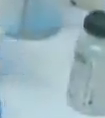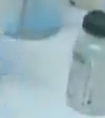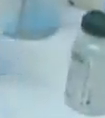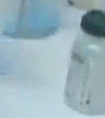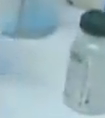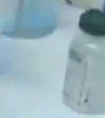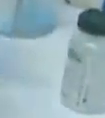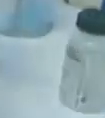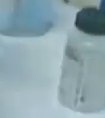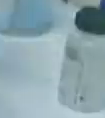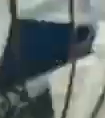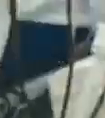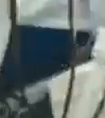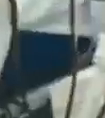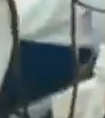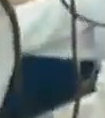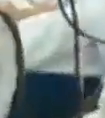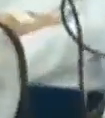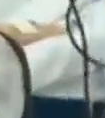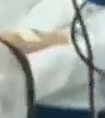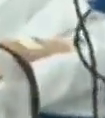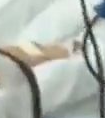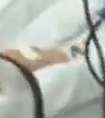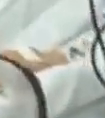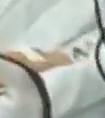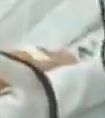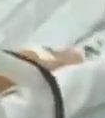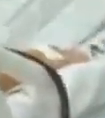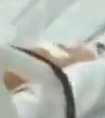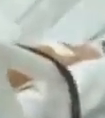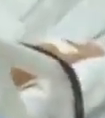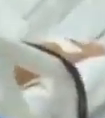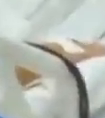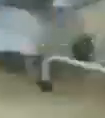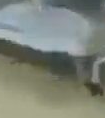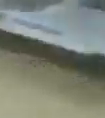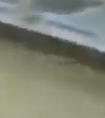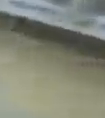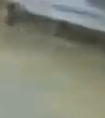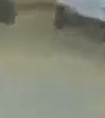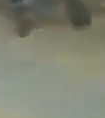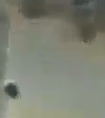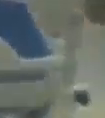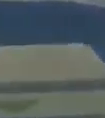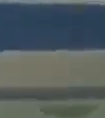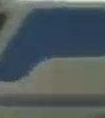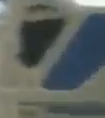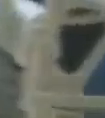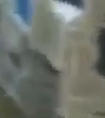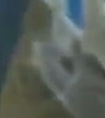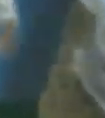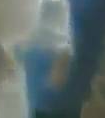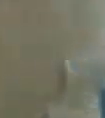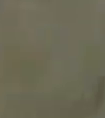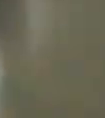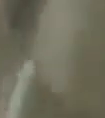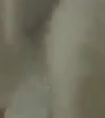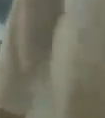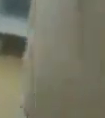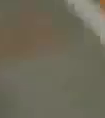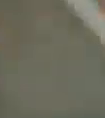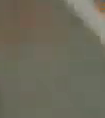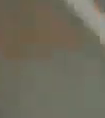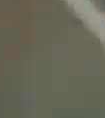esta nueva variante y muchas coinciden en los nuevos síntomas que produce incluso estos síntomas varían según el